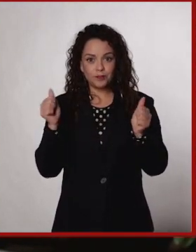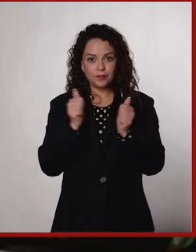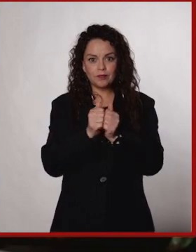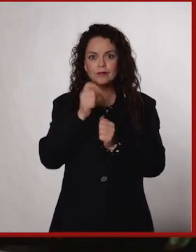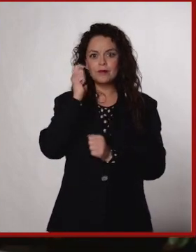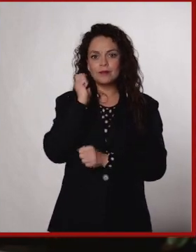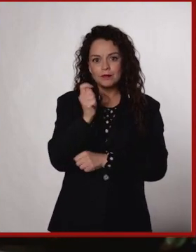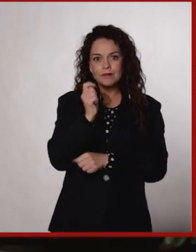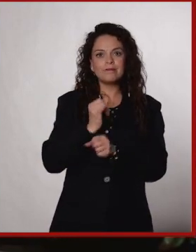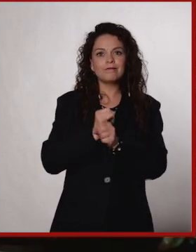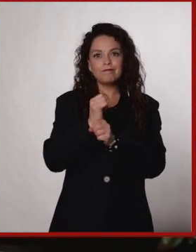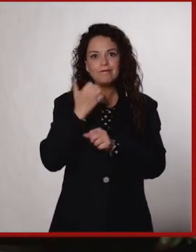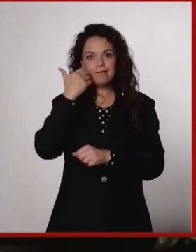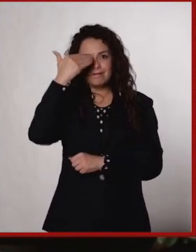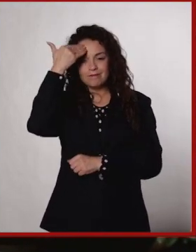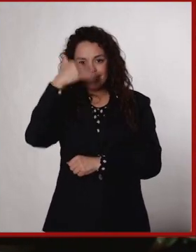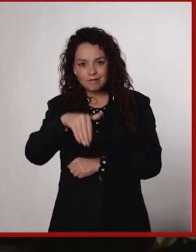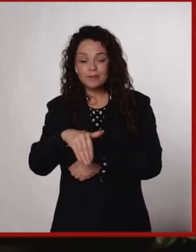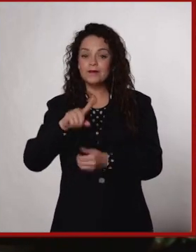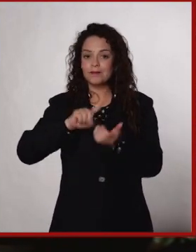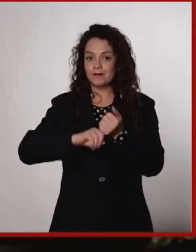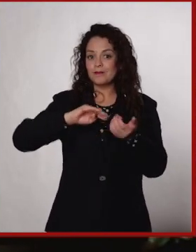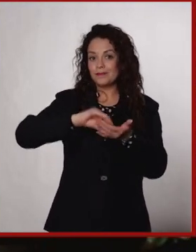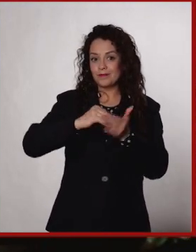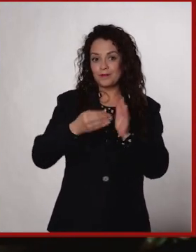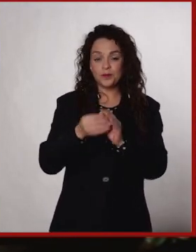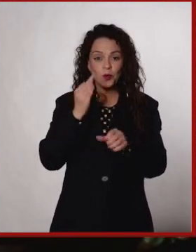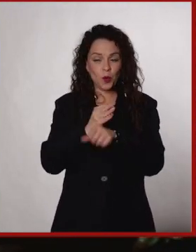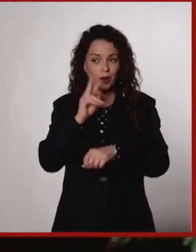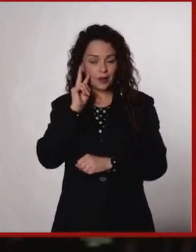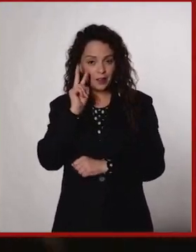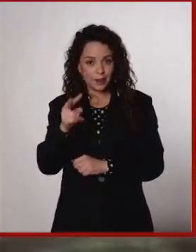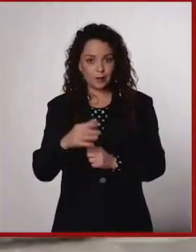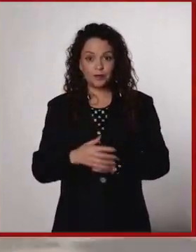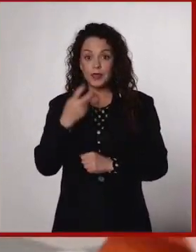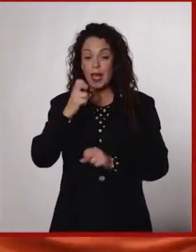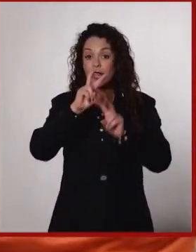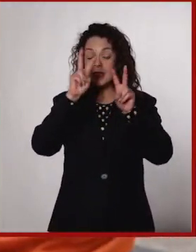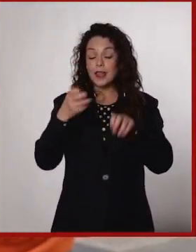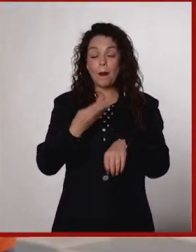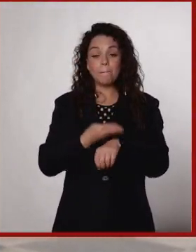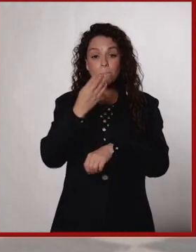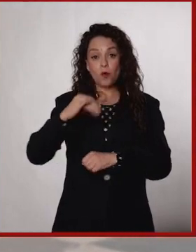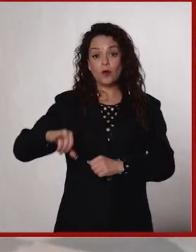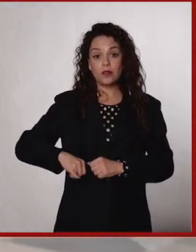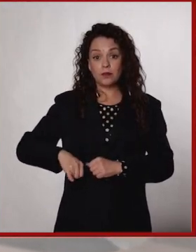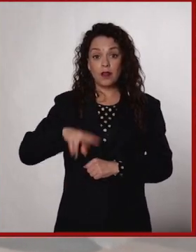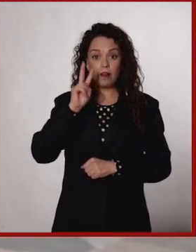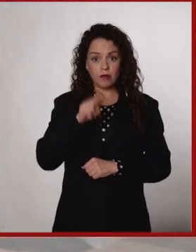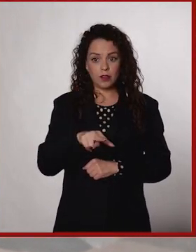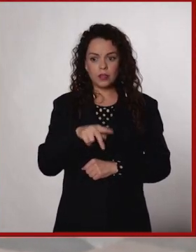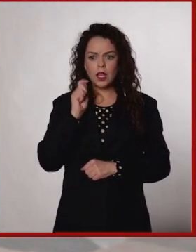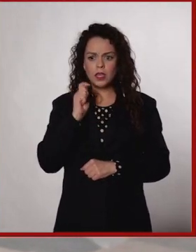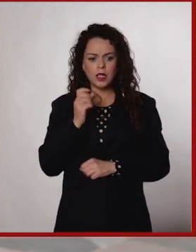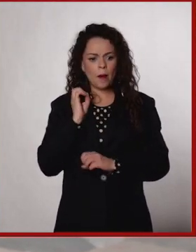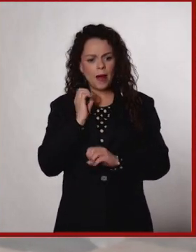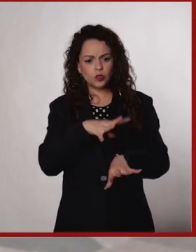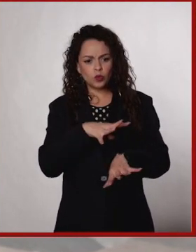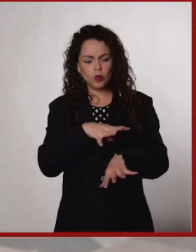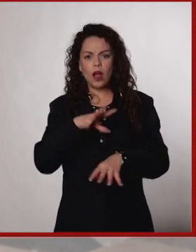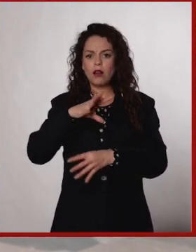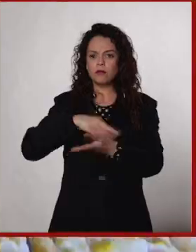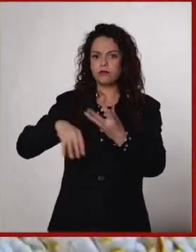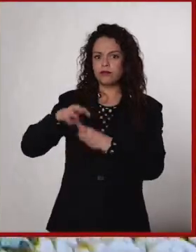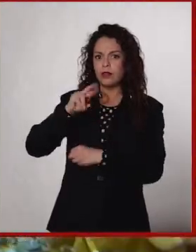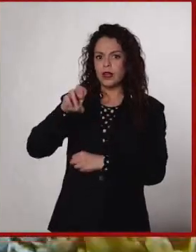reflexión, curiosidad y saber, así la parca tejió la estrategia que vas a ver. Temas de interés, qué más que la verdad, de basura